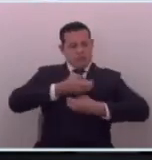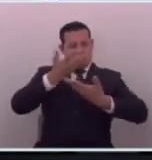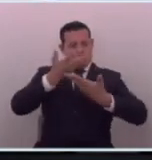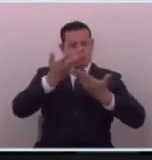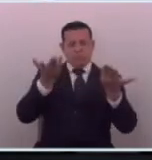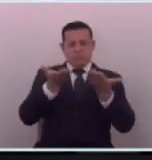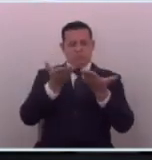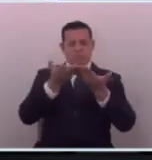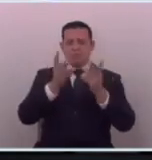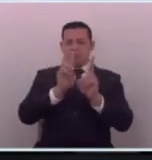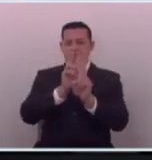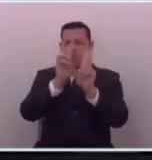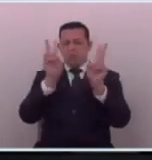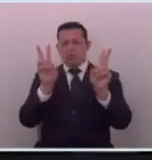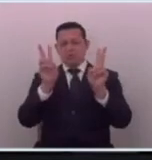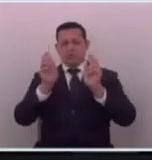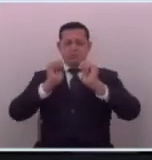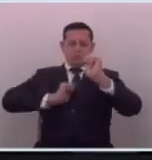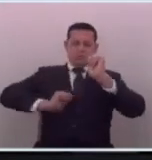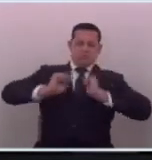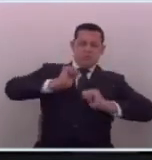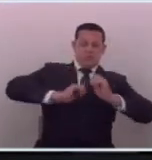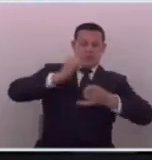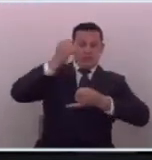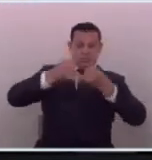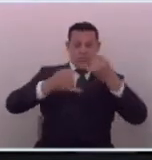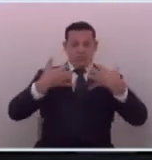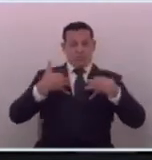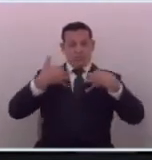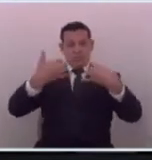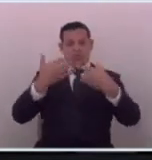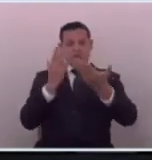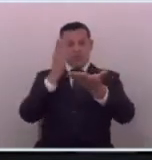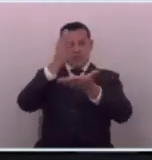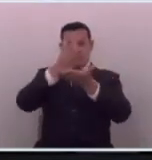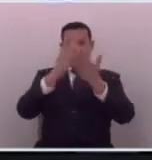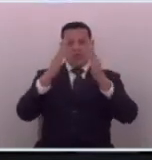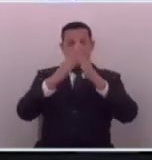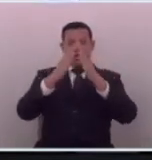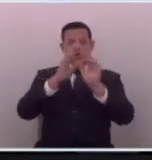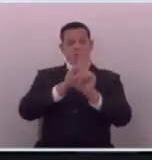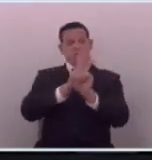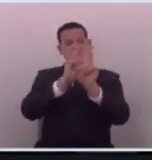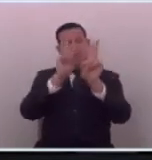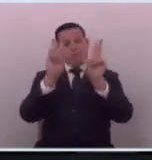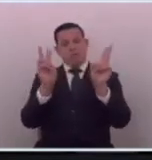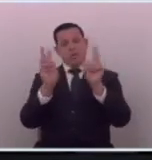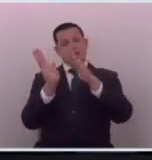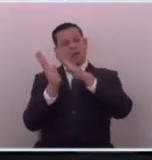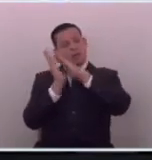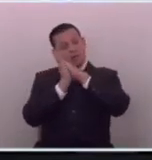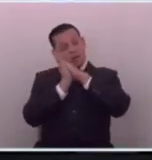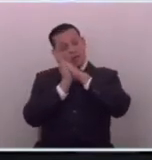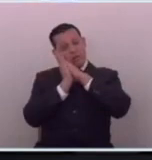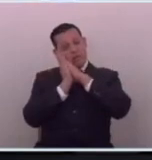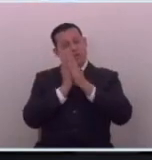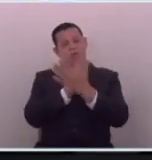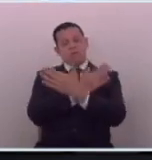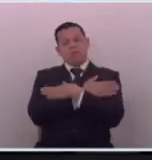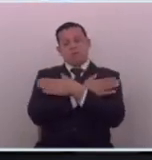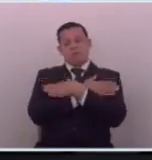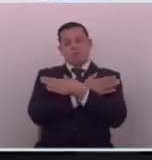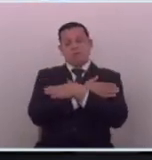hacen tranquilamente y al terminar la plenaria se van a sus casas tranquilamente y duermen tranquilamente